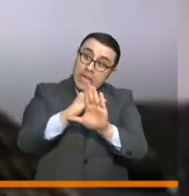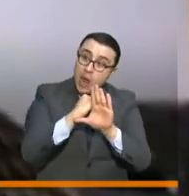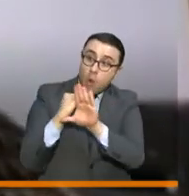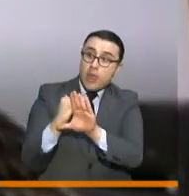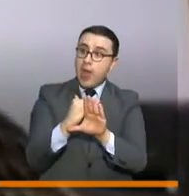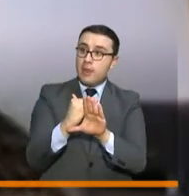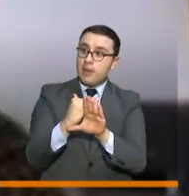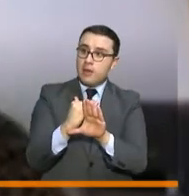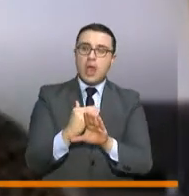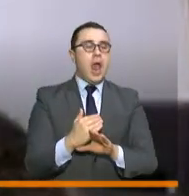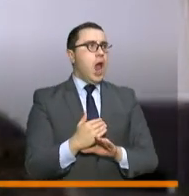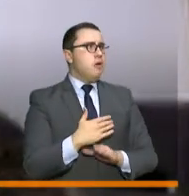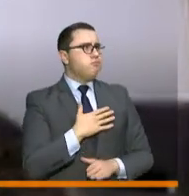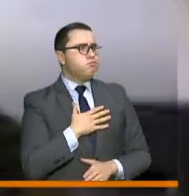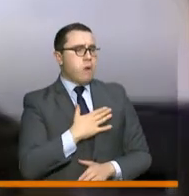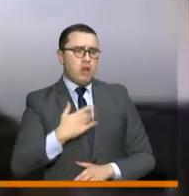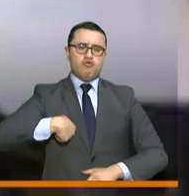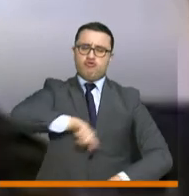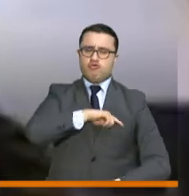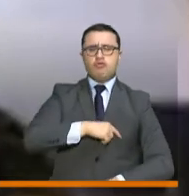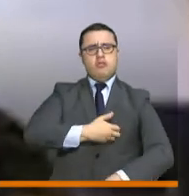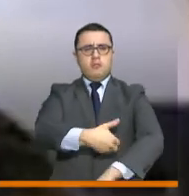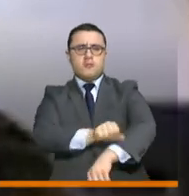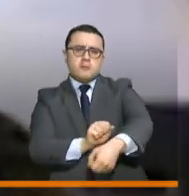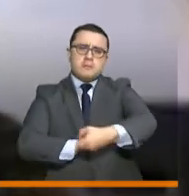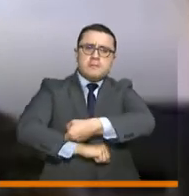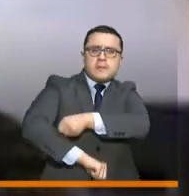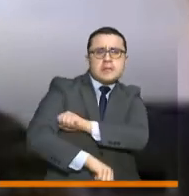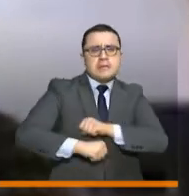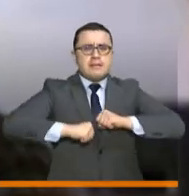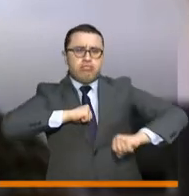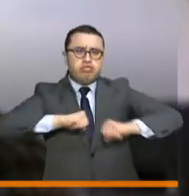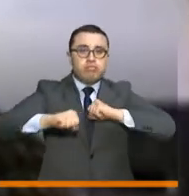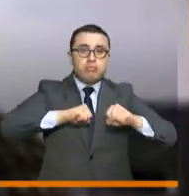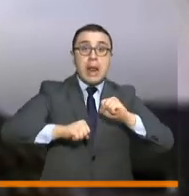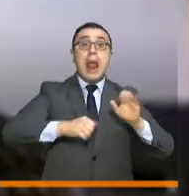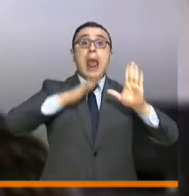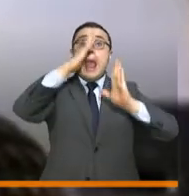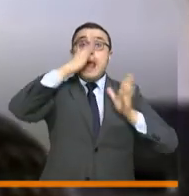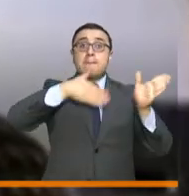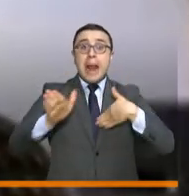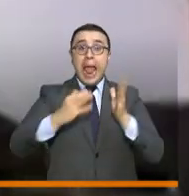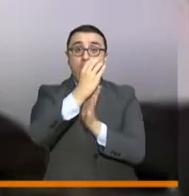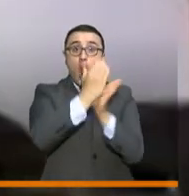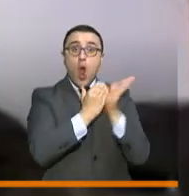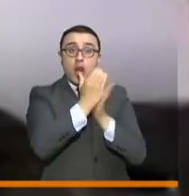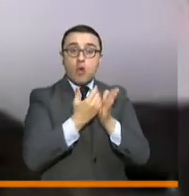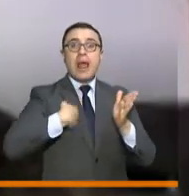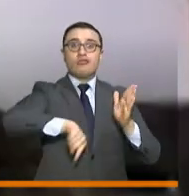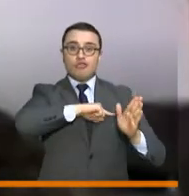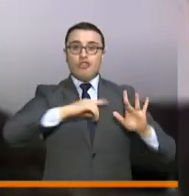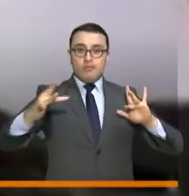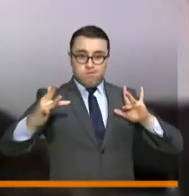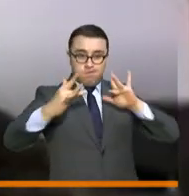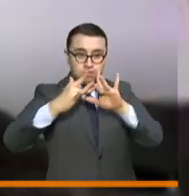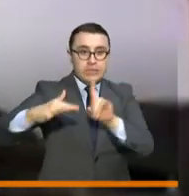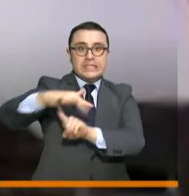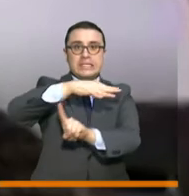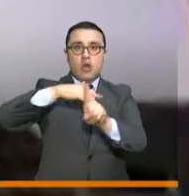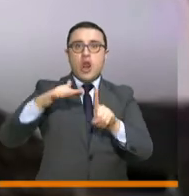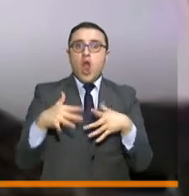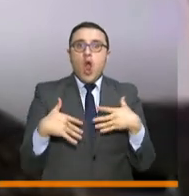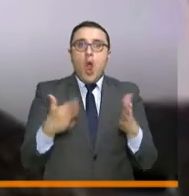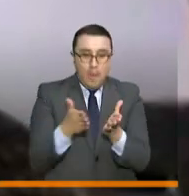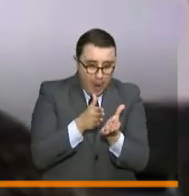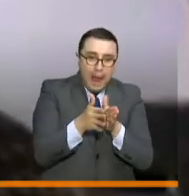Entonces, hemos empezado como esa tarea nuestro diseño curricular, que lo hemos también adaptado a través de unas